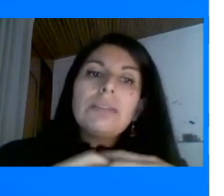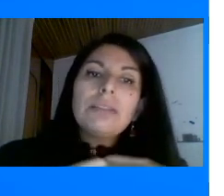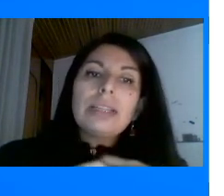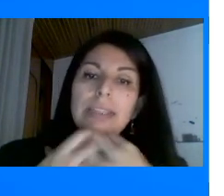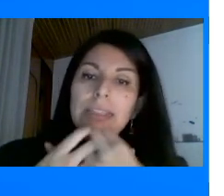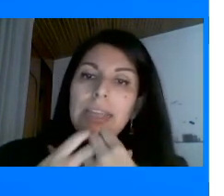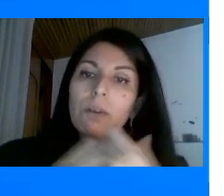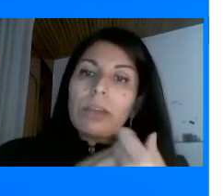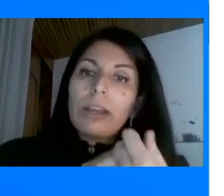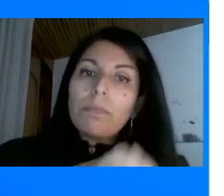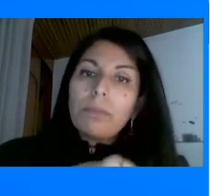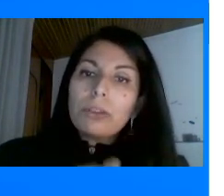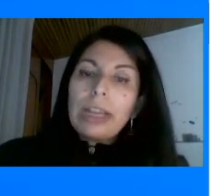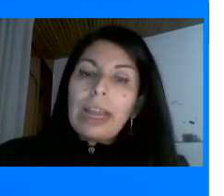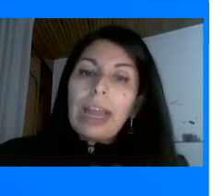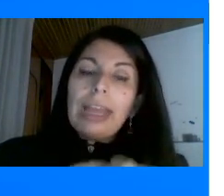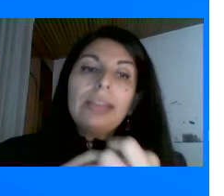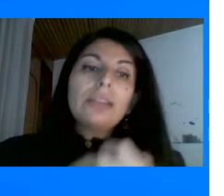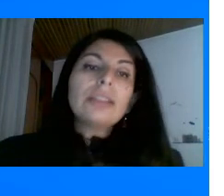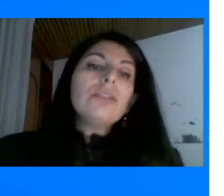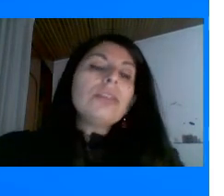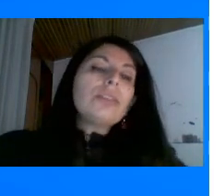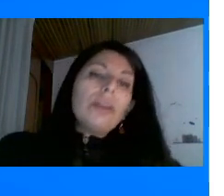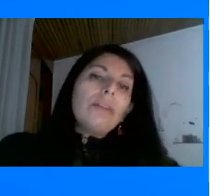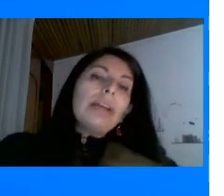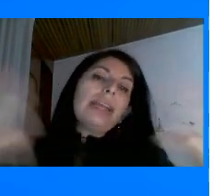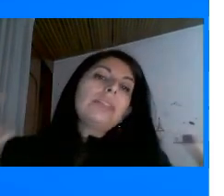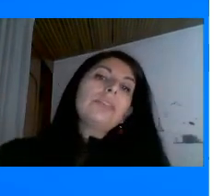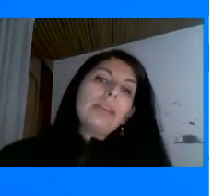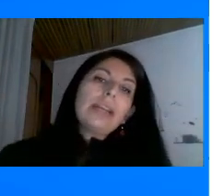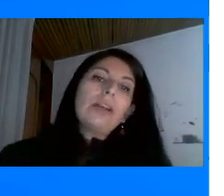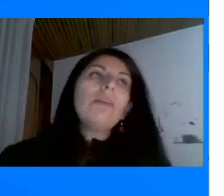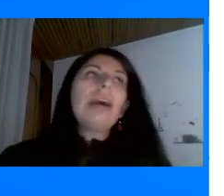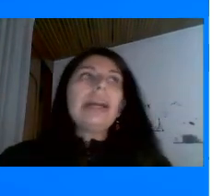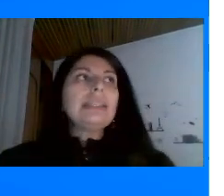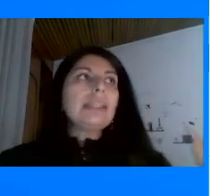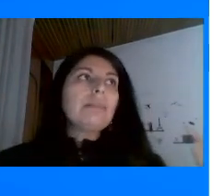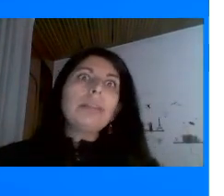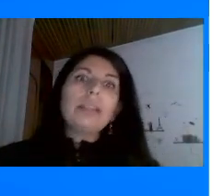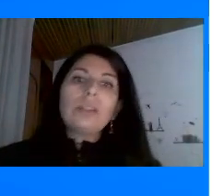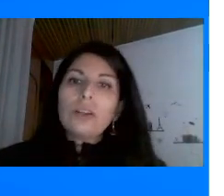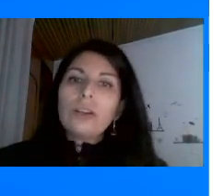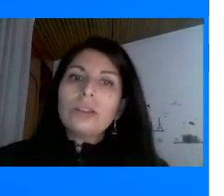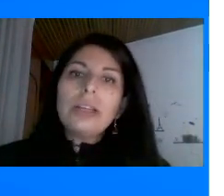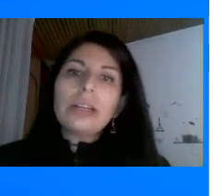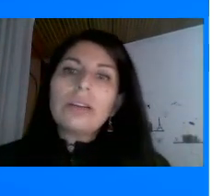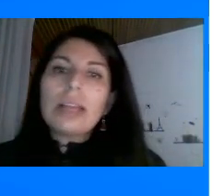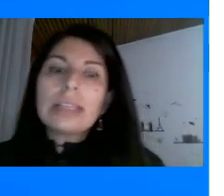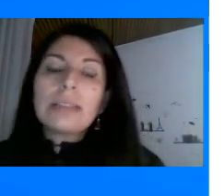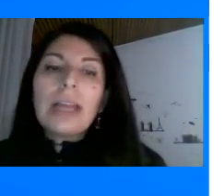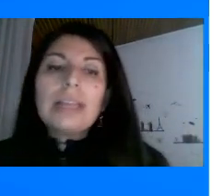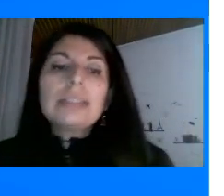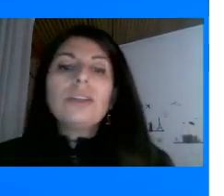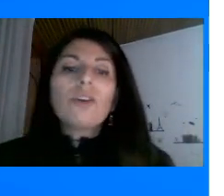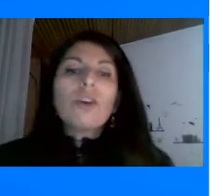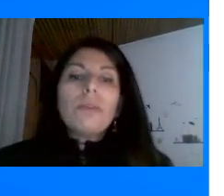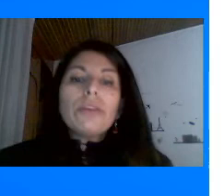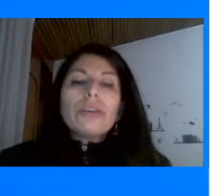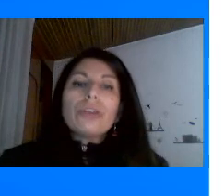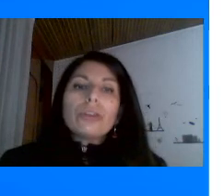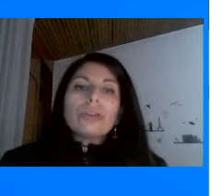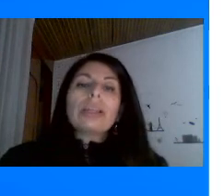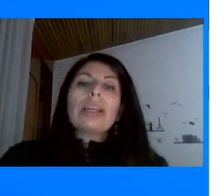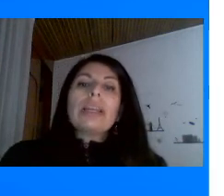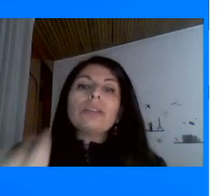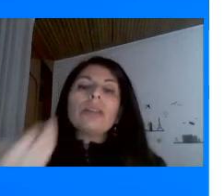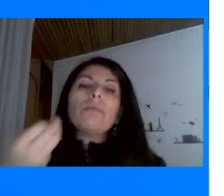camino De Santiago De Compostela Entonces no es solo Ver la historia Como Ay si tan bonito El coloso de rodas Sino como